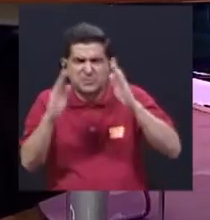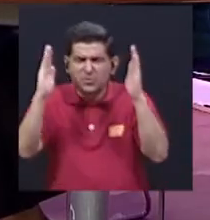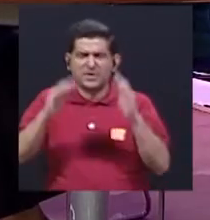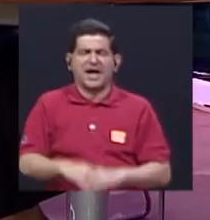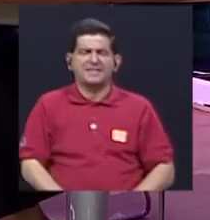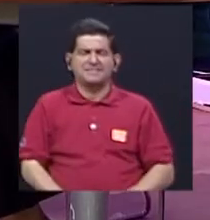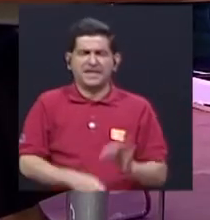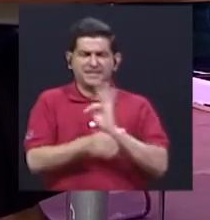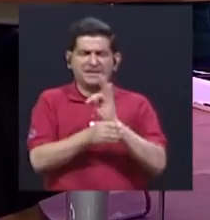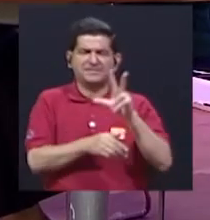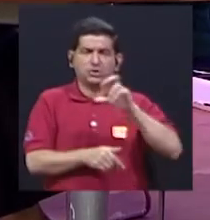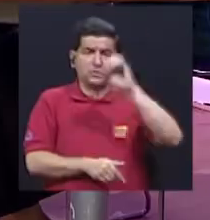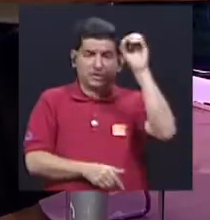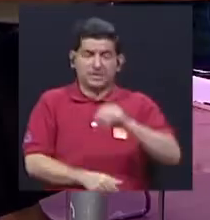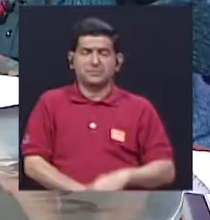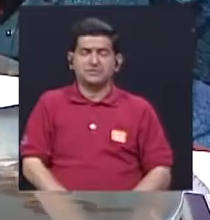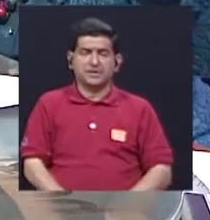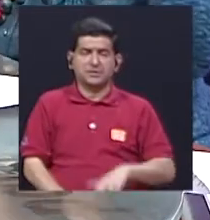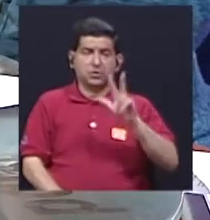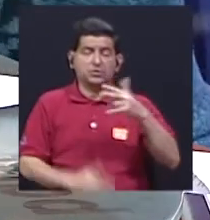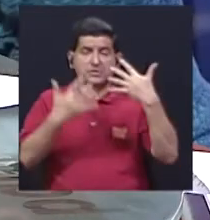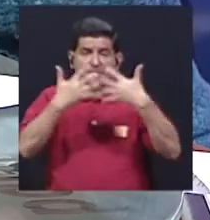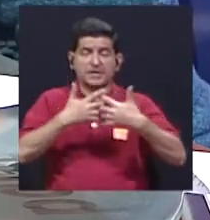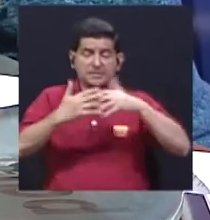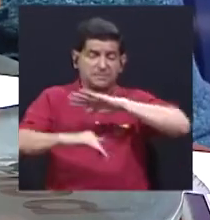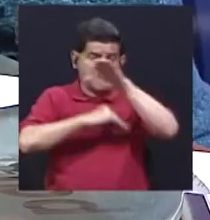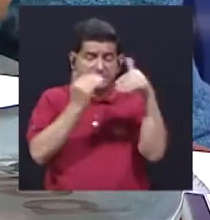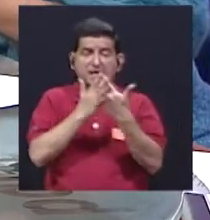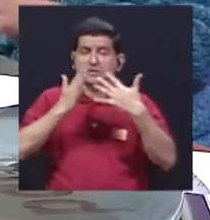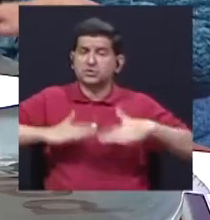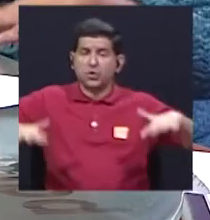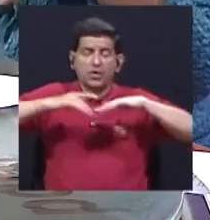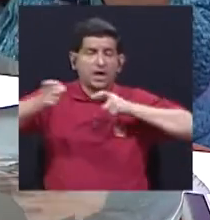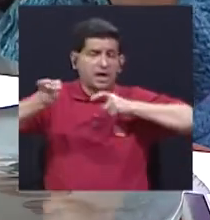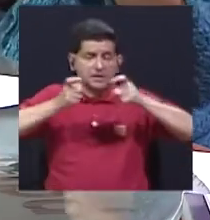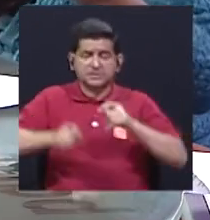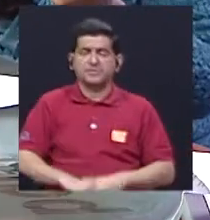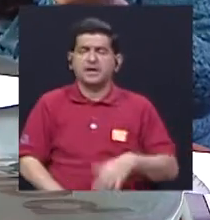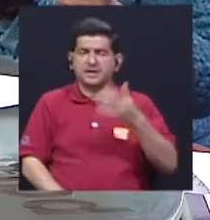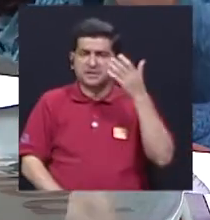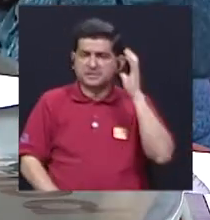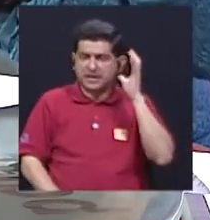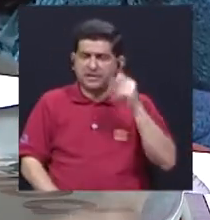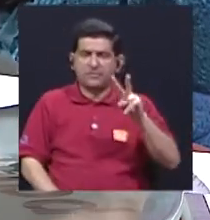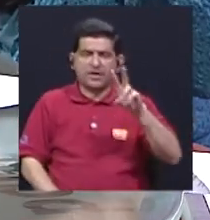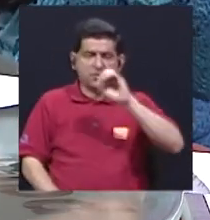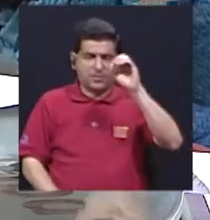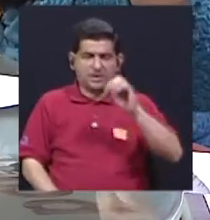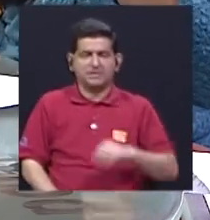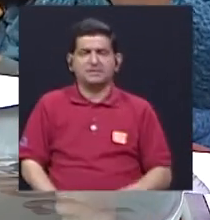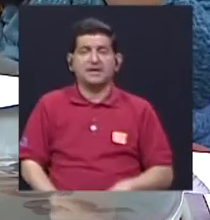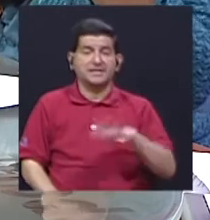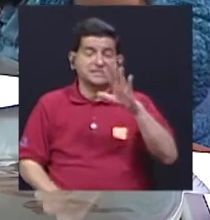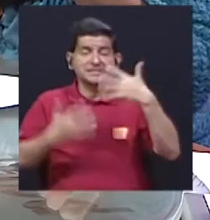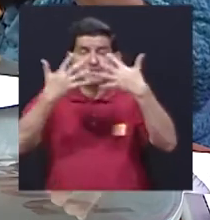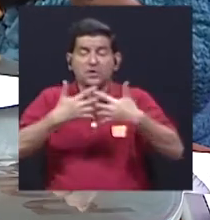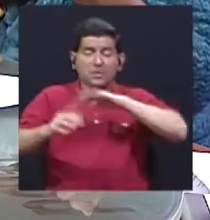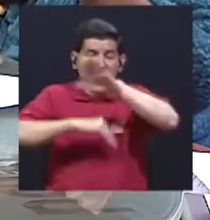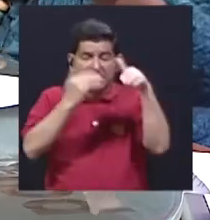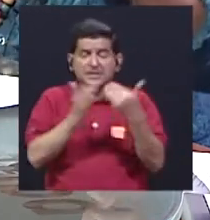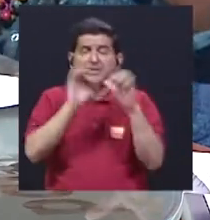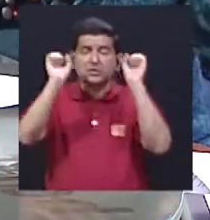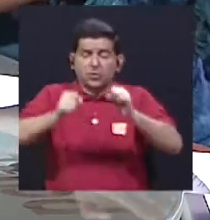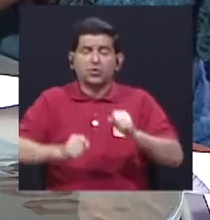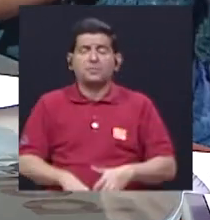del 30%, es decir, tres empresas pueden ser dueñas de todo el espectro y para radio del 20%, es decir, cinco empresas pueden ser dueñas de todo el